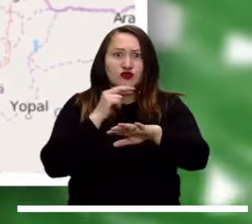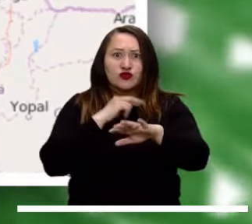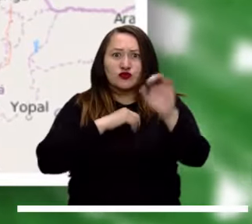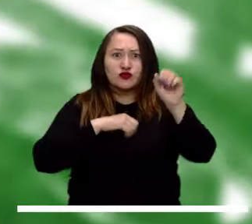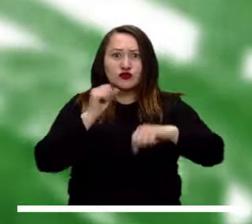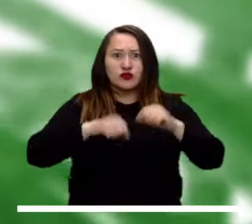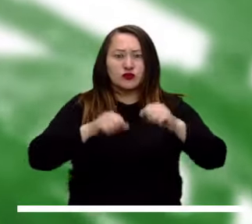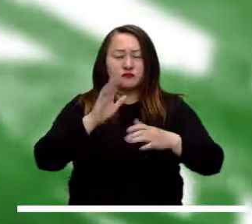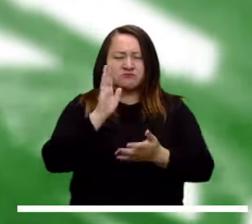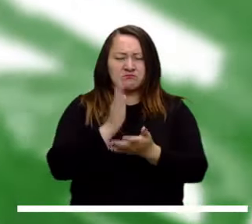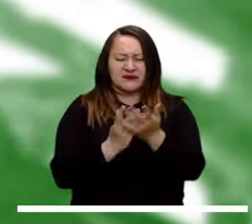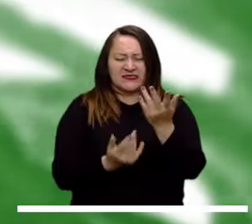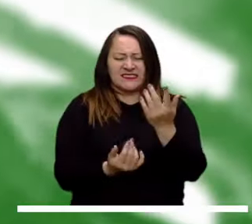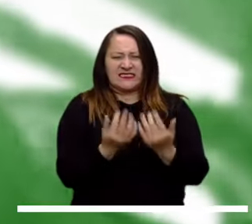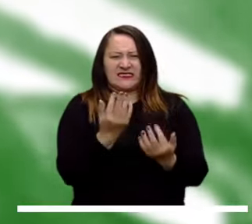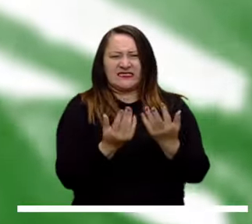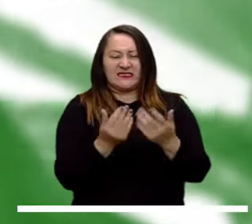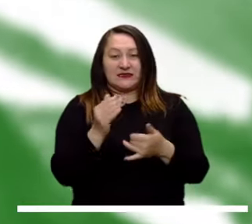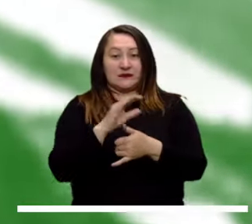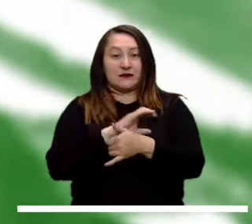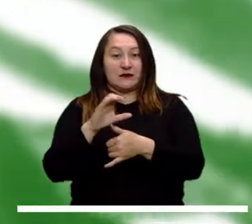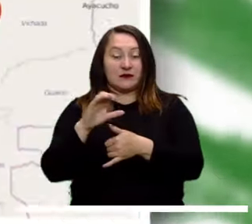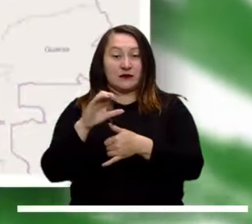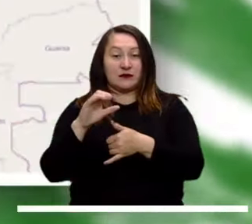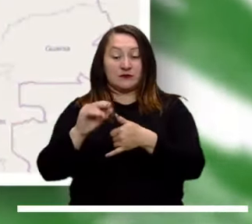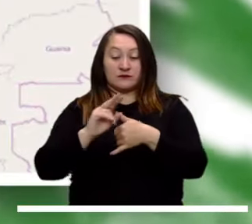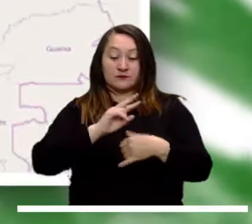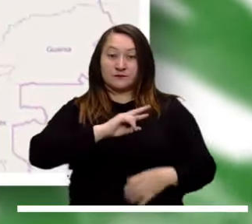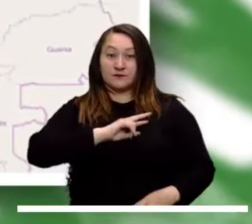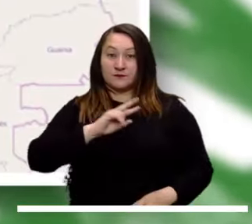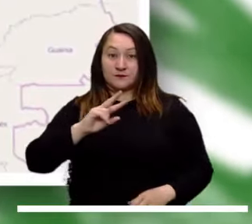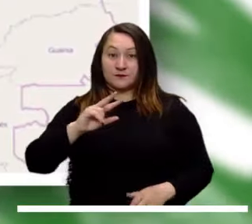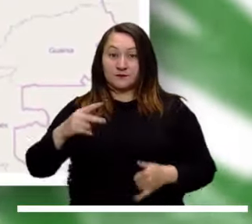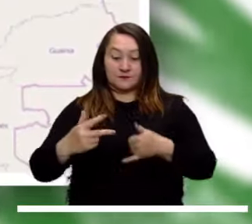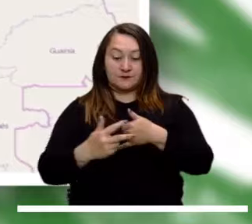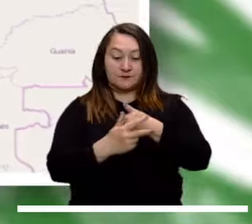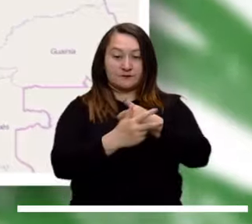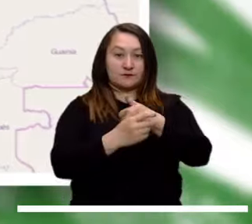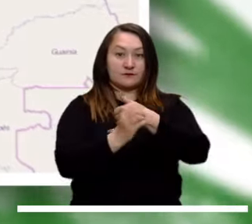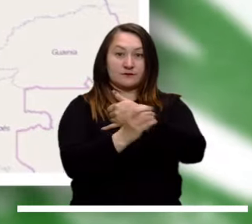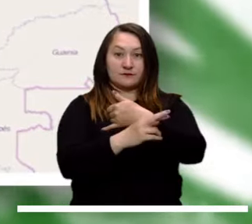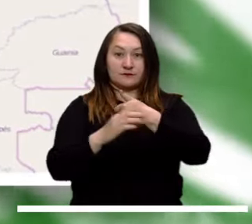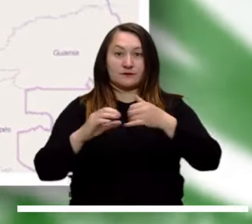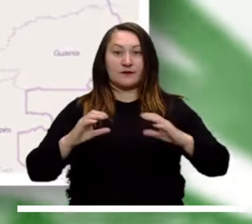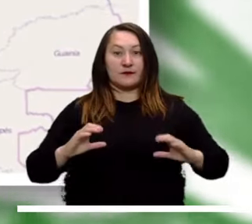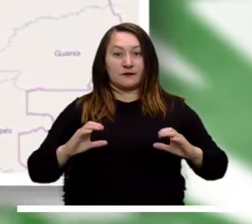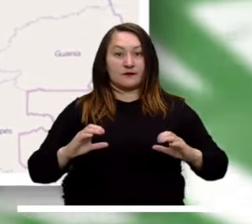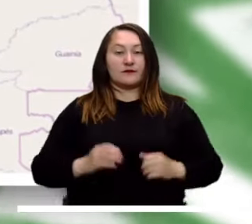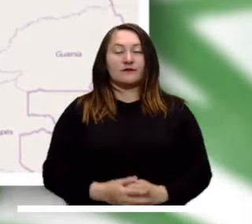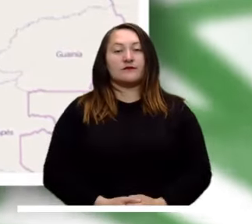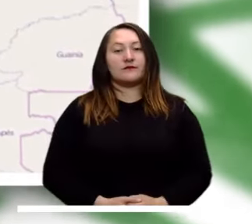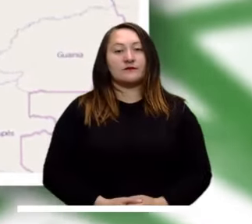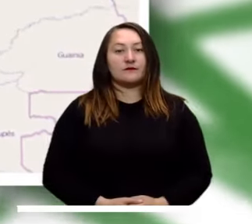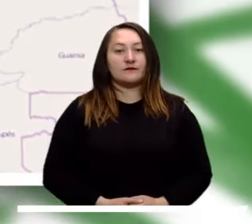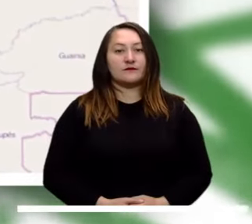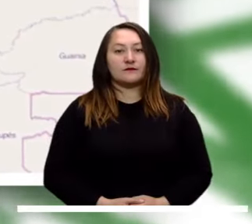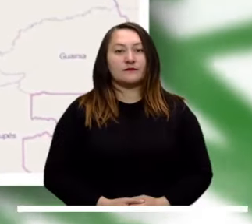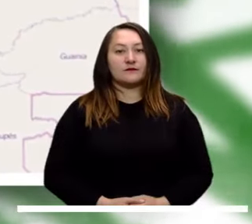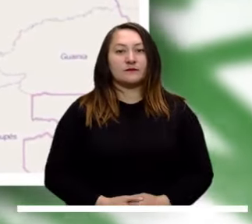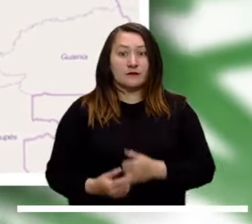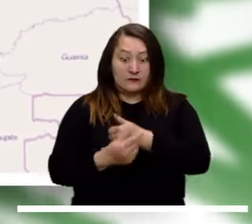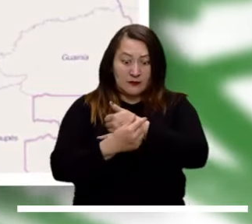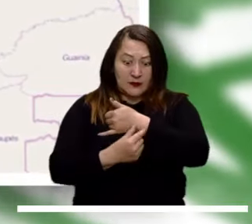Alerta roja por alta probabilidad de incendios en el Caribe, Valle del Cauca, los Andes, la Orinoquía y Caquetá.